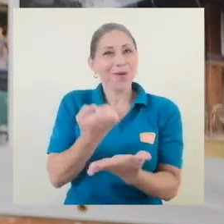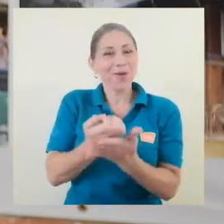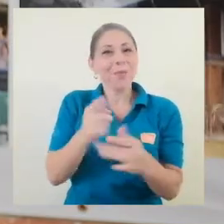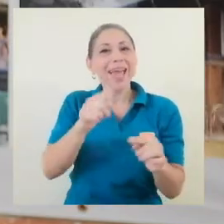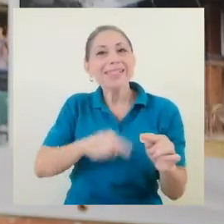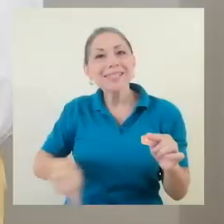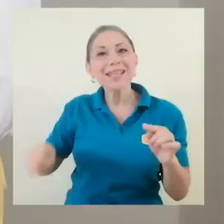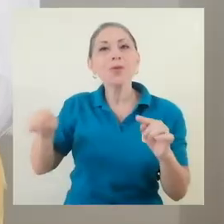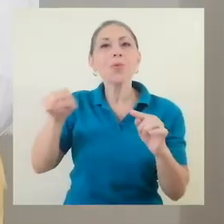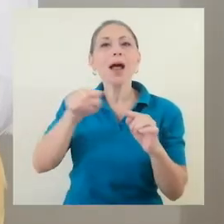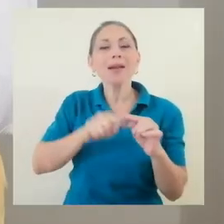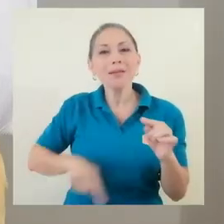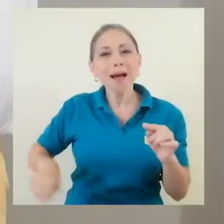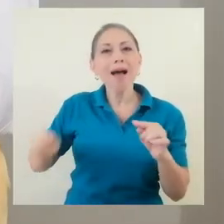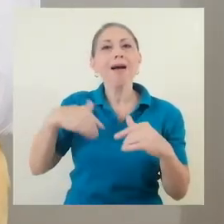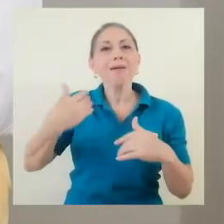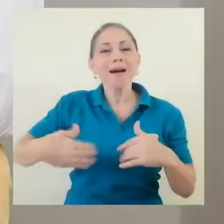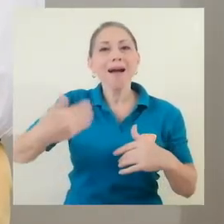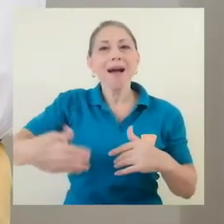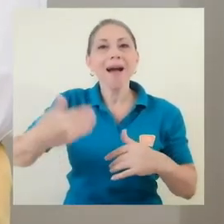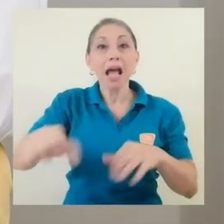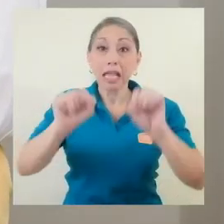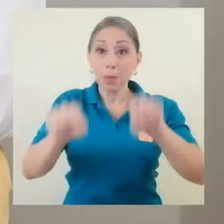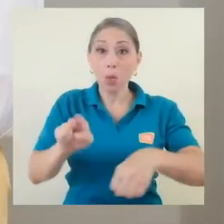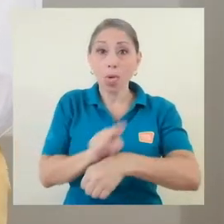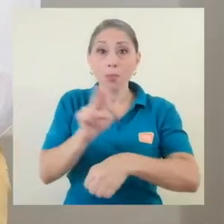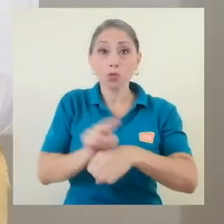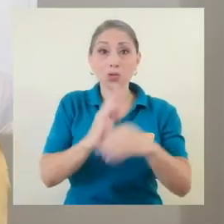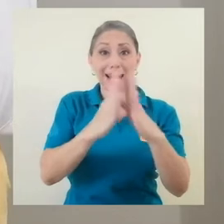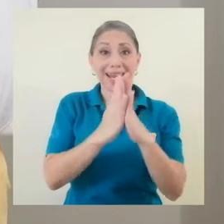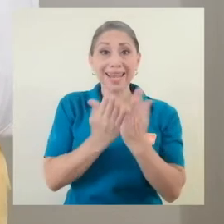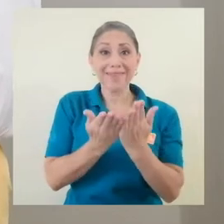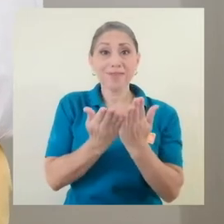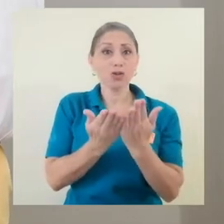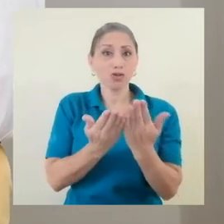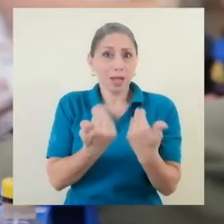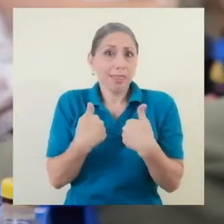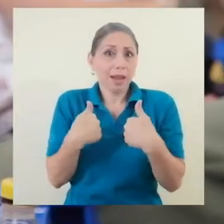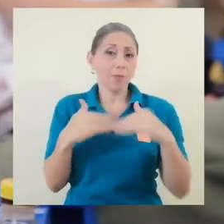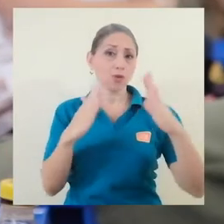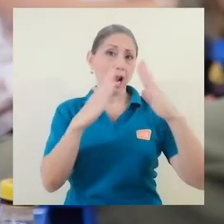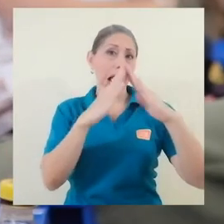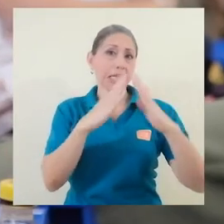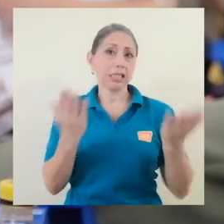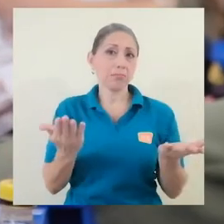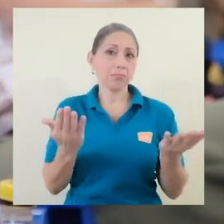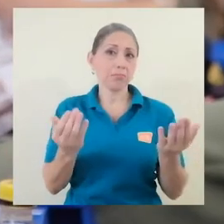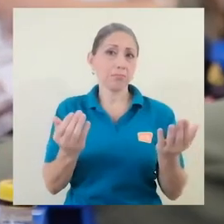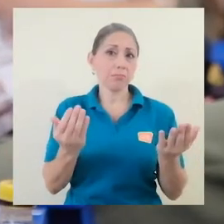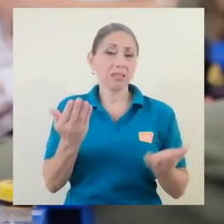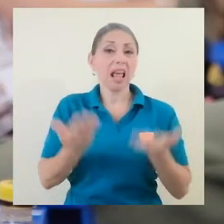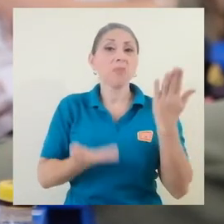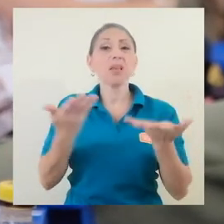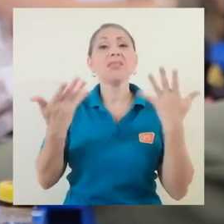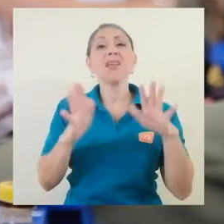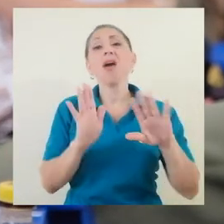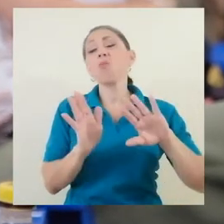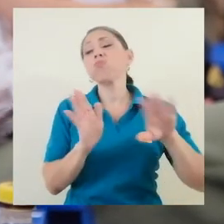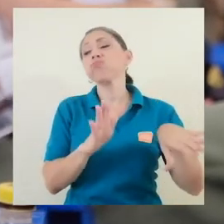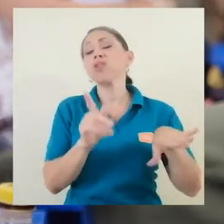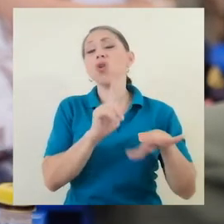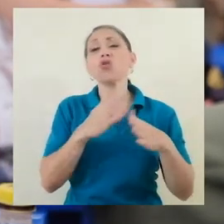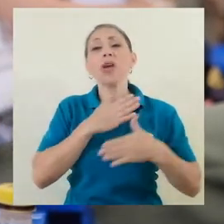permita darle uso a libros que tenemos en la casa, que tal vez ya los aprovechamos y